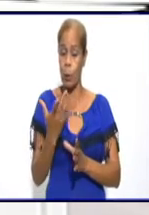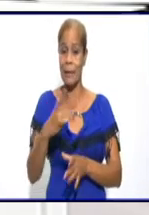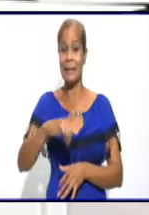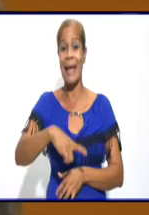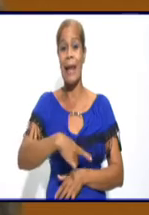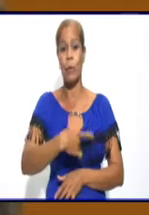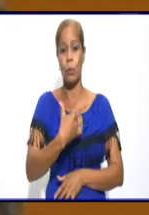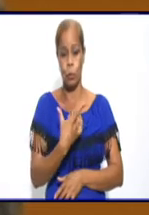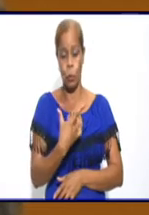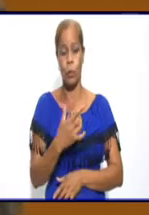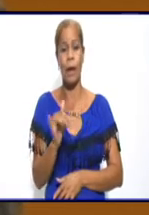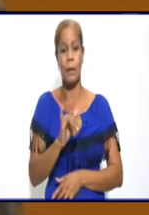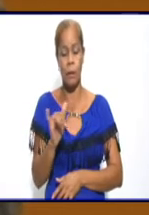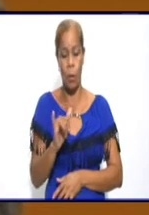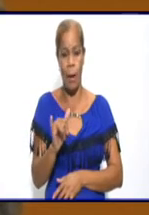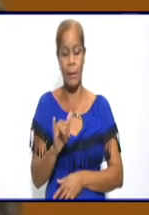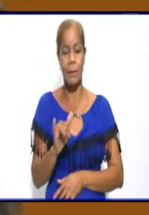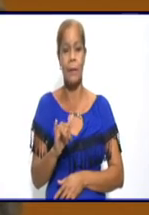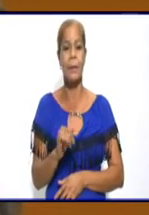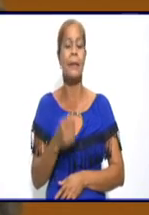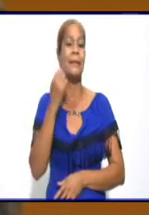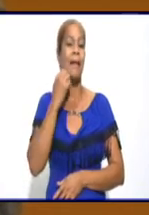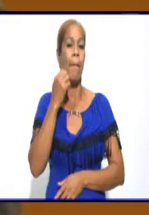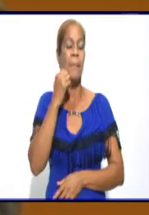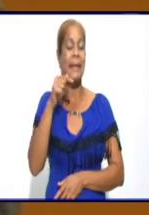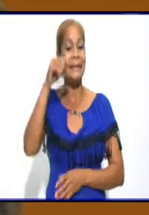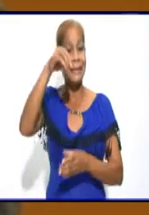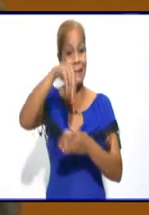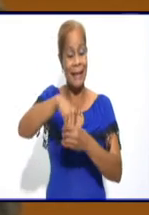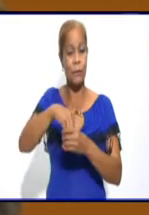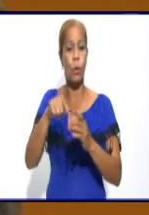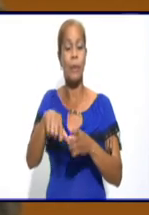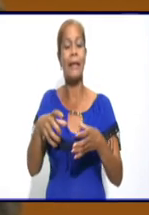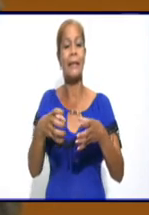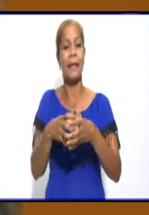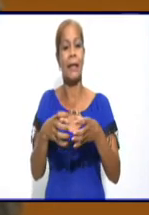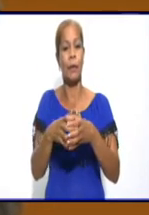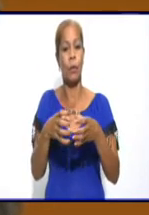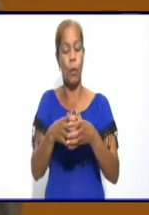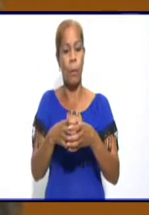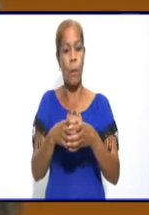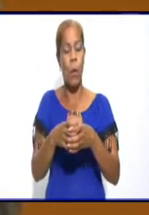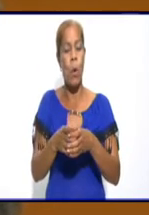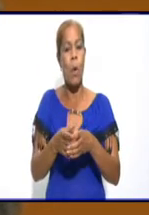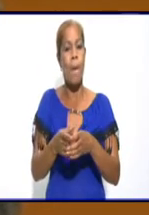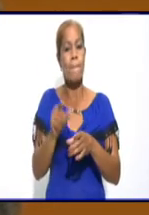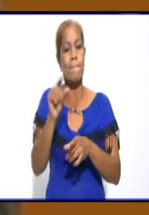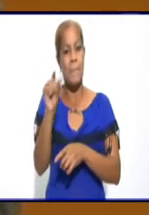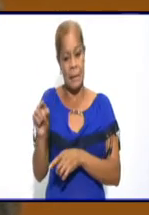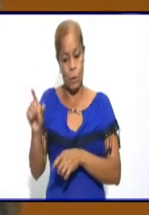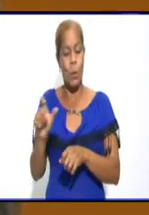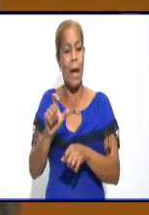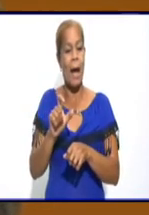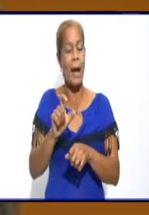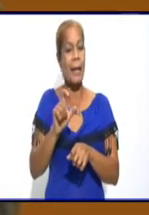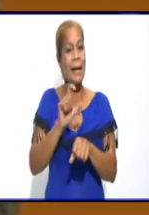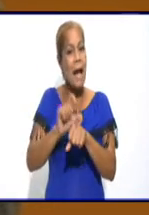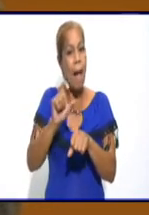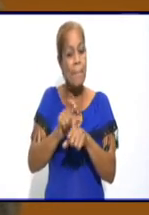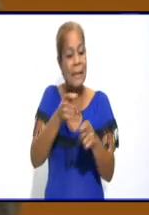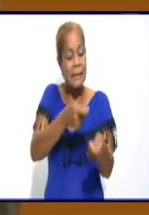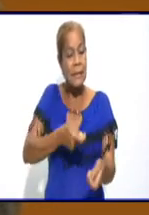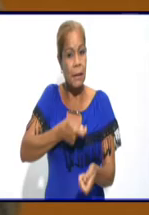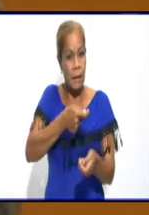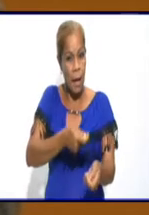comunicadores sociales. También se encuentran dentro de este grupo nuestros campesinos, el sector agropecuario, usufructuario de tierra,